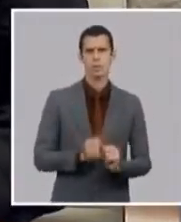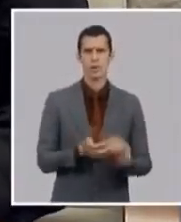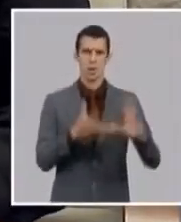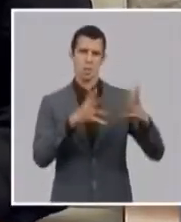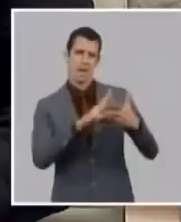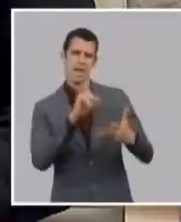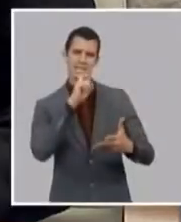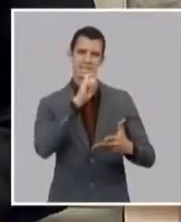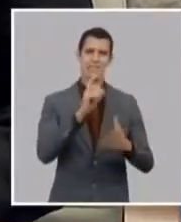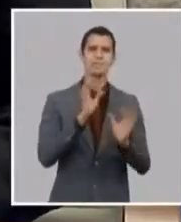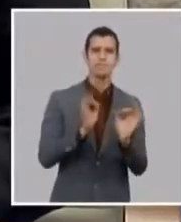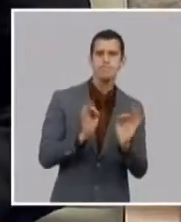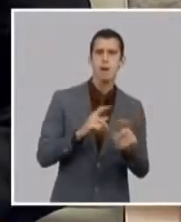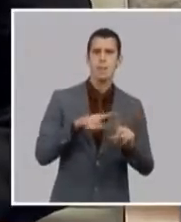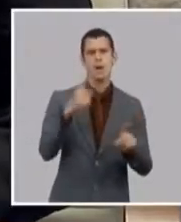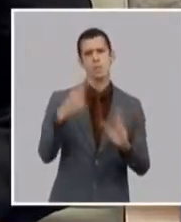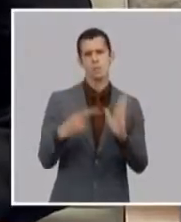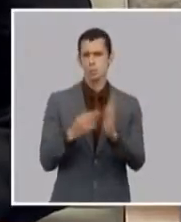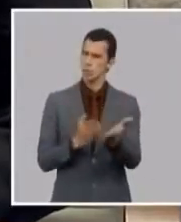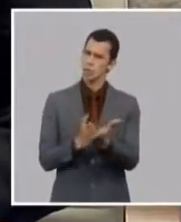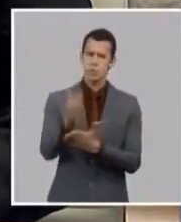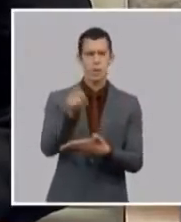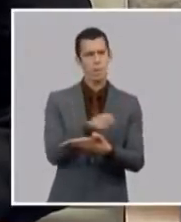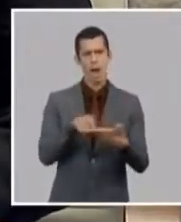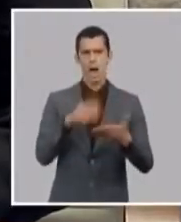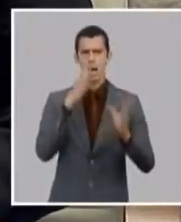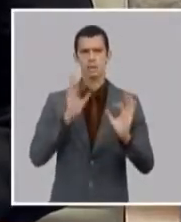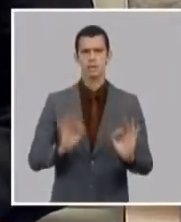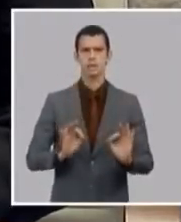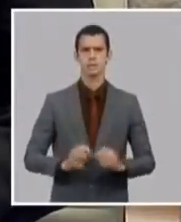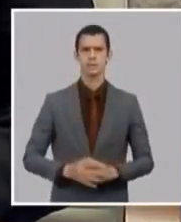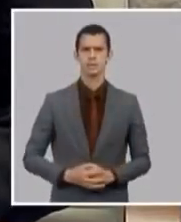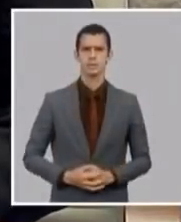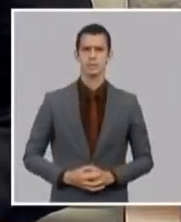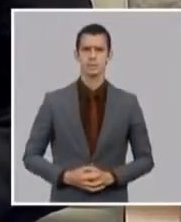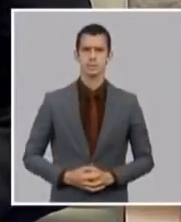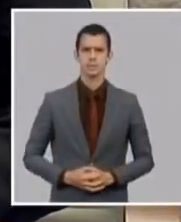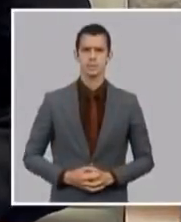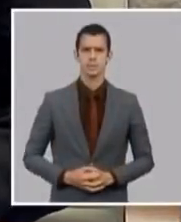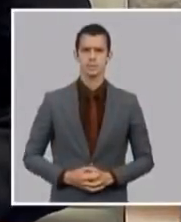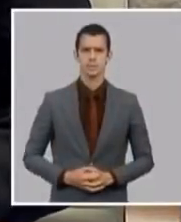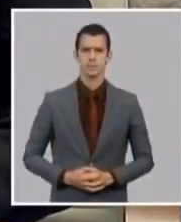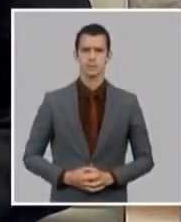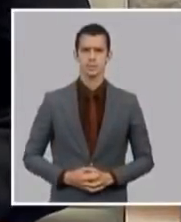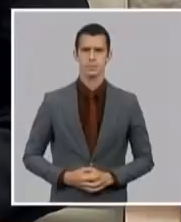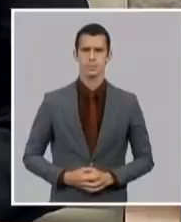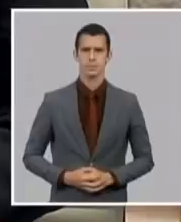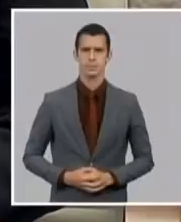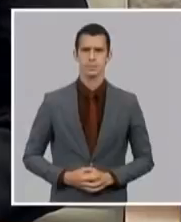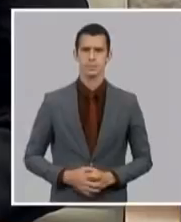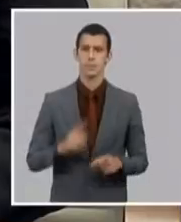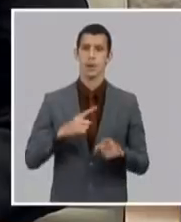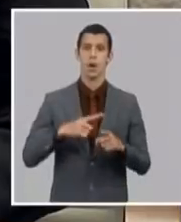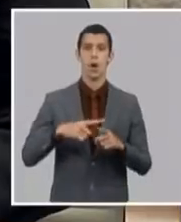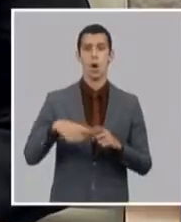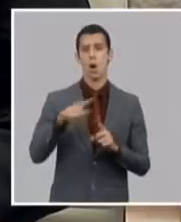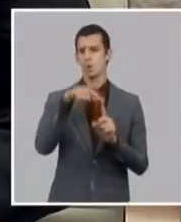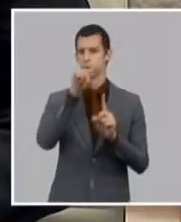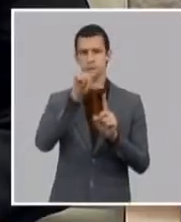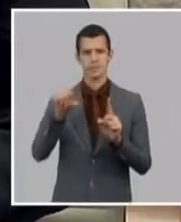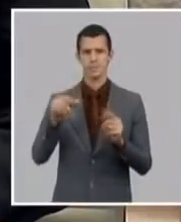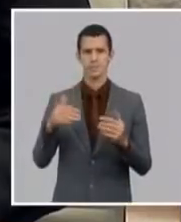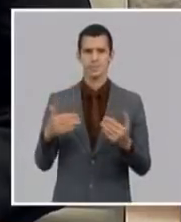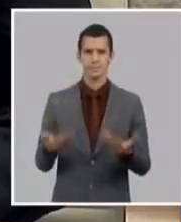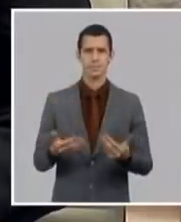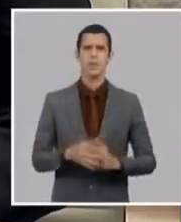decisiones de cómo ir avanzando otro asunto que ha sido muy sensible y planteado por la población